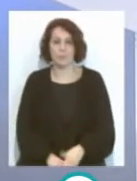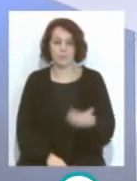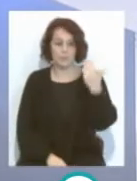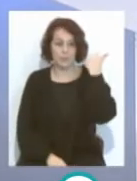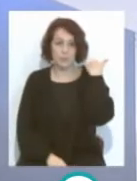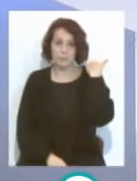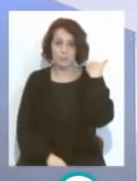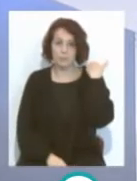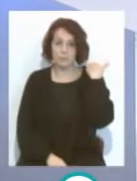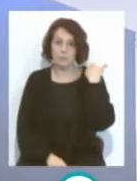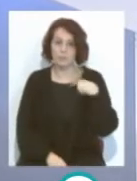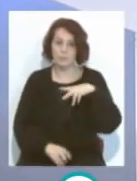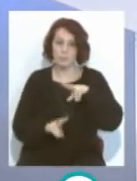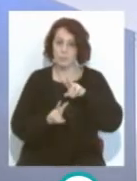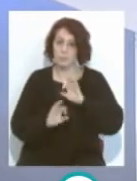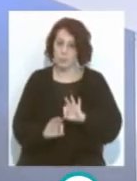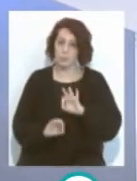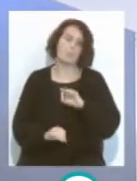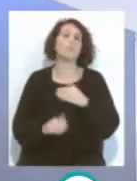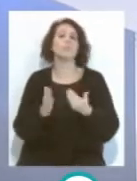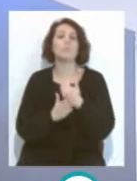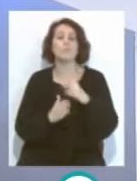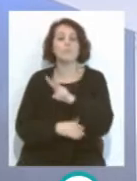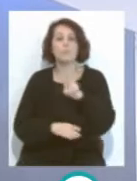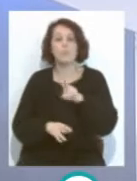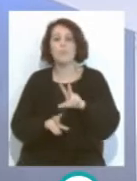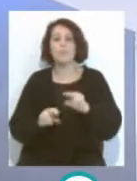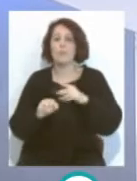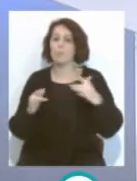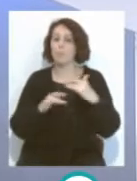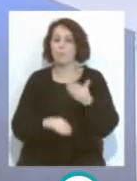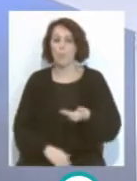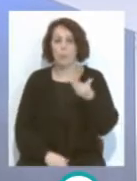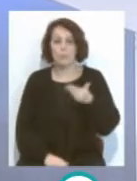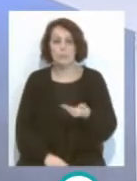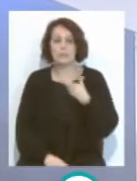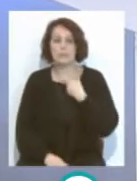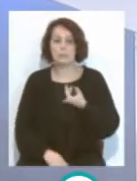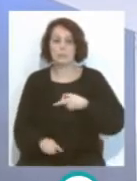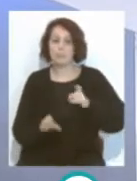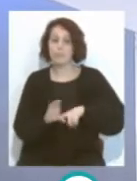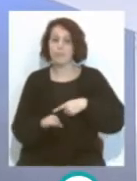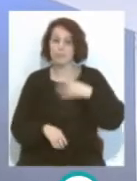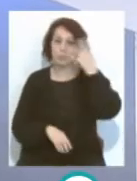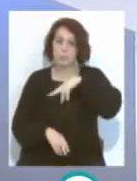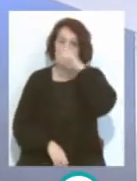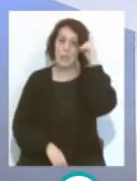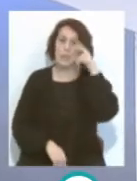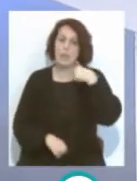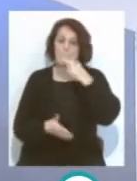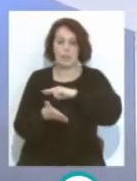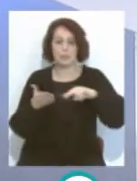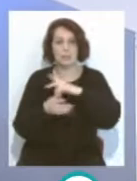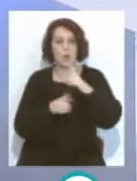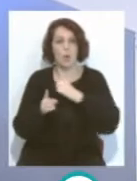ayer se finalizaba ya la jornada 22 con un partido importante, sobre todo jugaba el líder el Atlético de Madrid frente al Celta, un